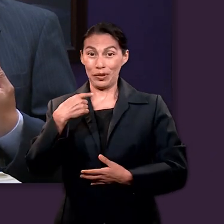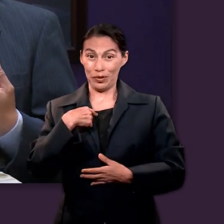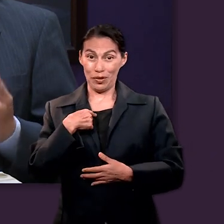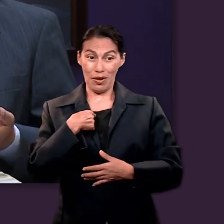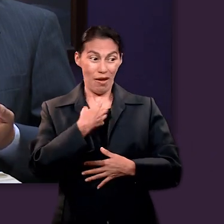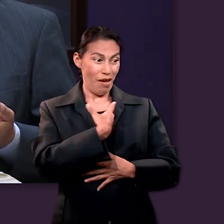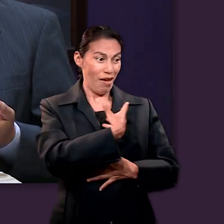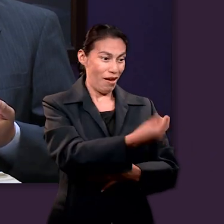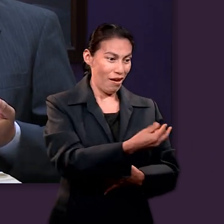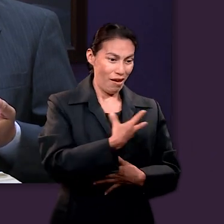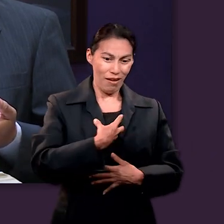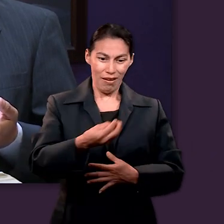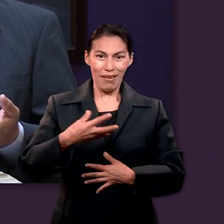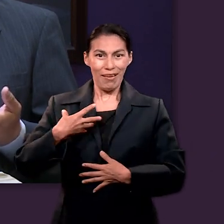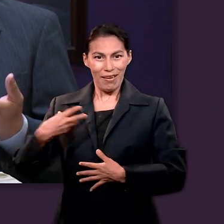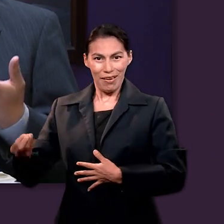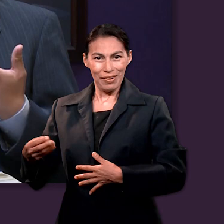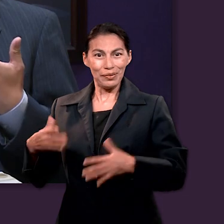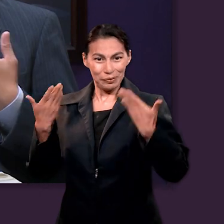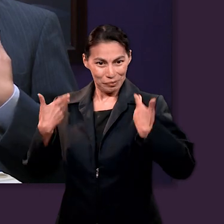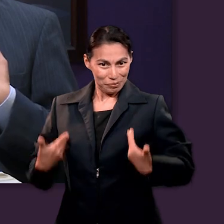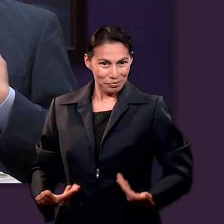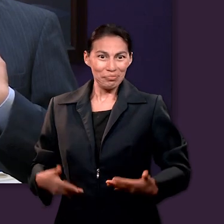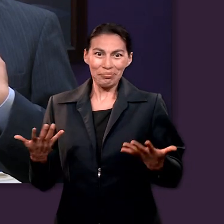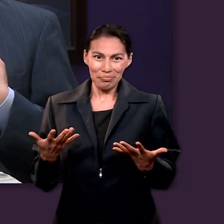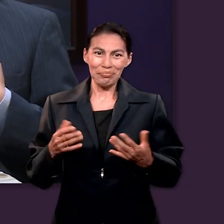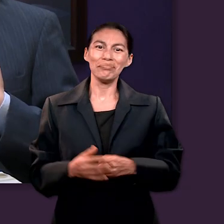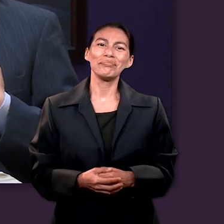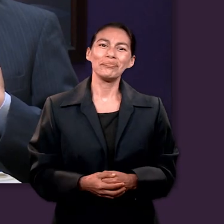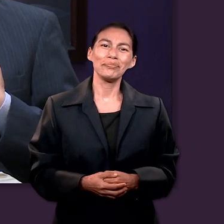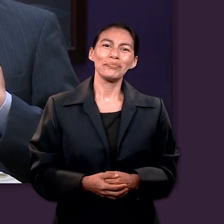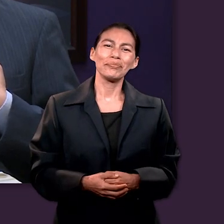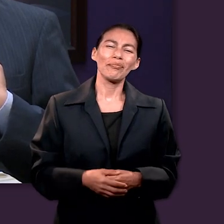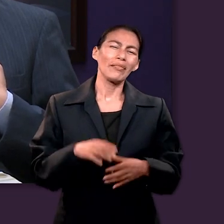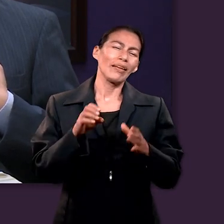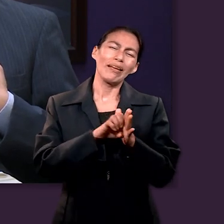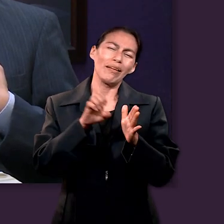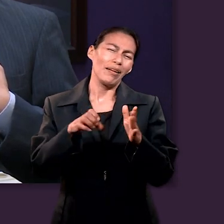me siento contento. Y lo demuestro también en mi ser.